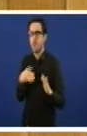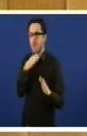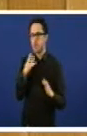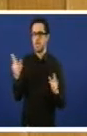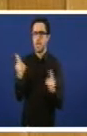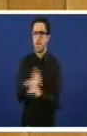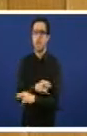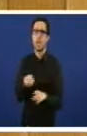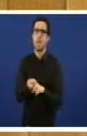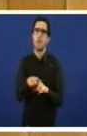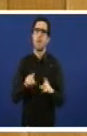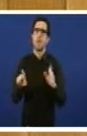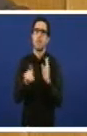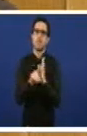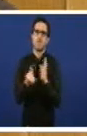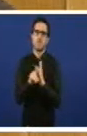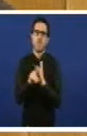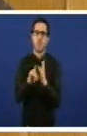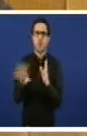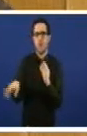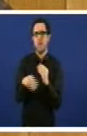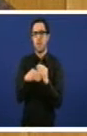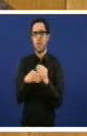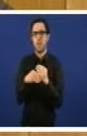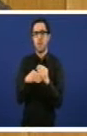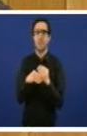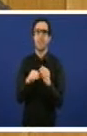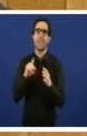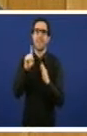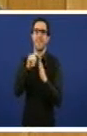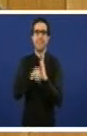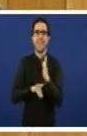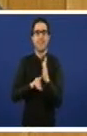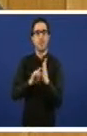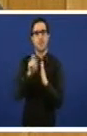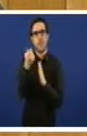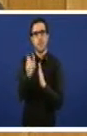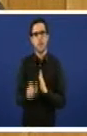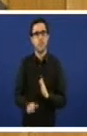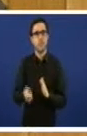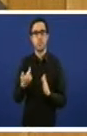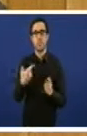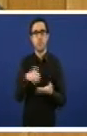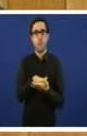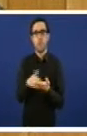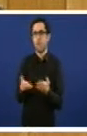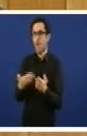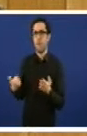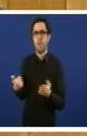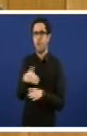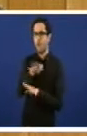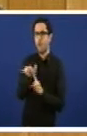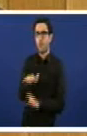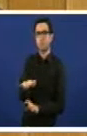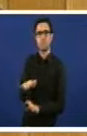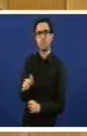derroguen a disposición adicional do decreto de prezos E queda eliminada toda sombra de dúbida Nos queremos